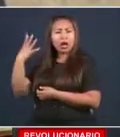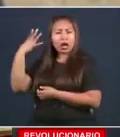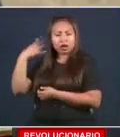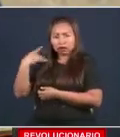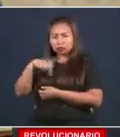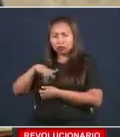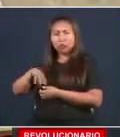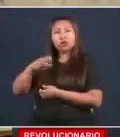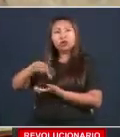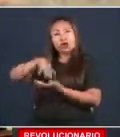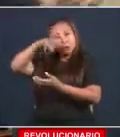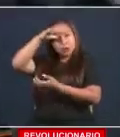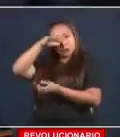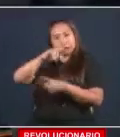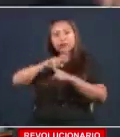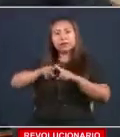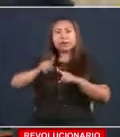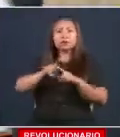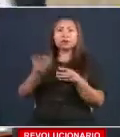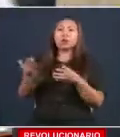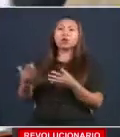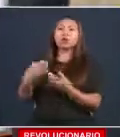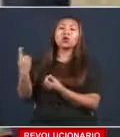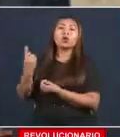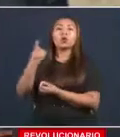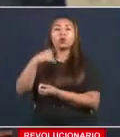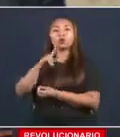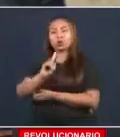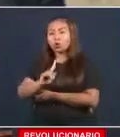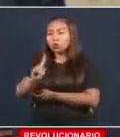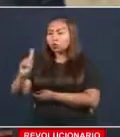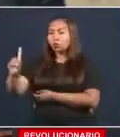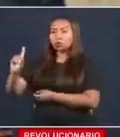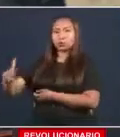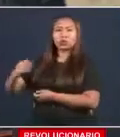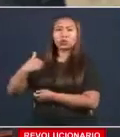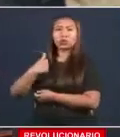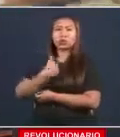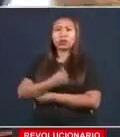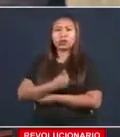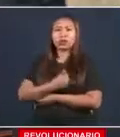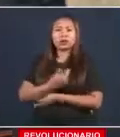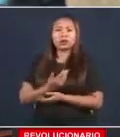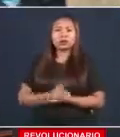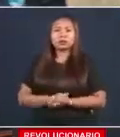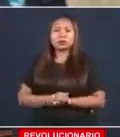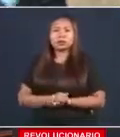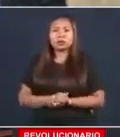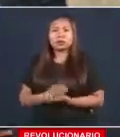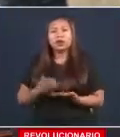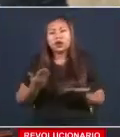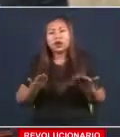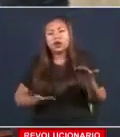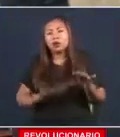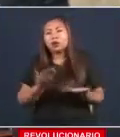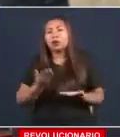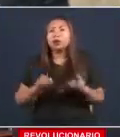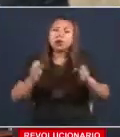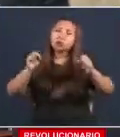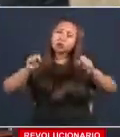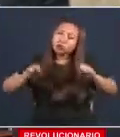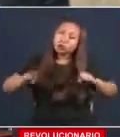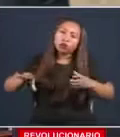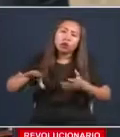Que uno con lo suyo, con razón o sin ella, aunque no se haya practicado